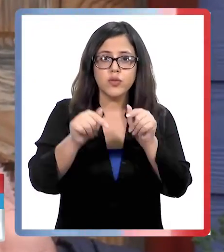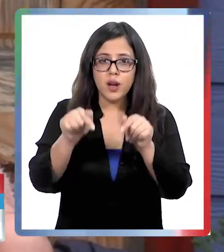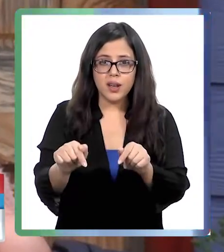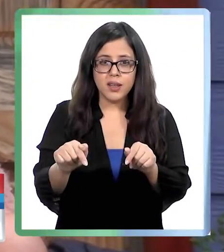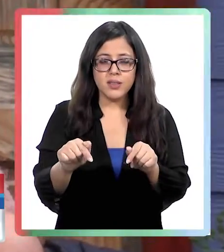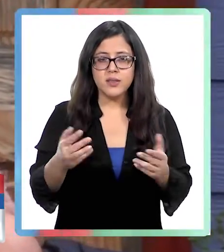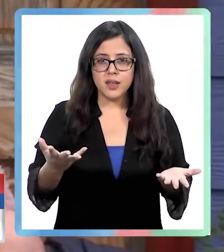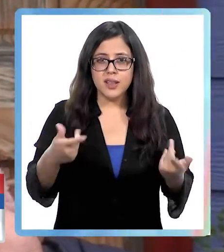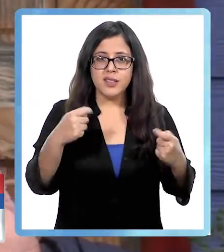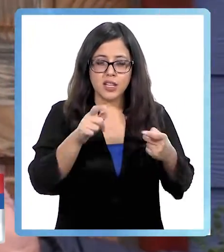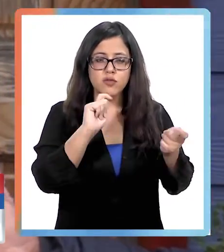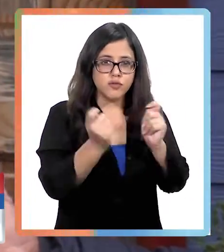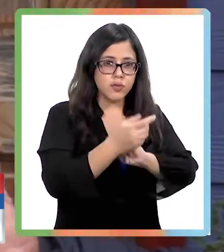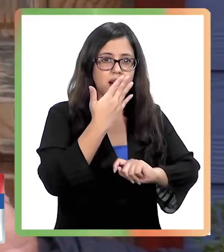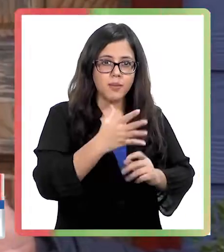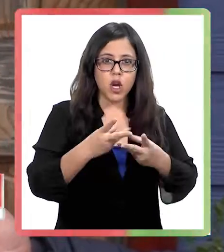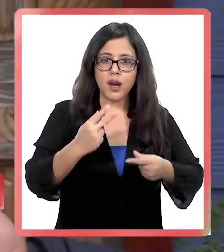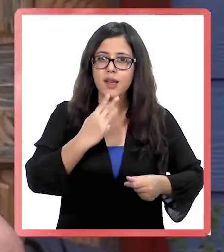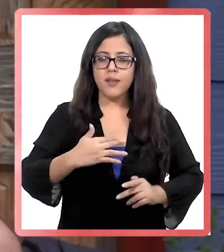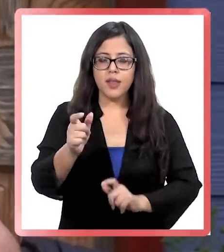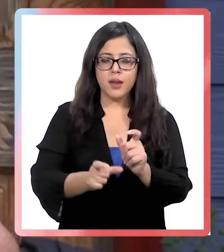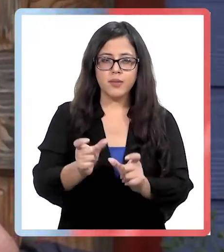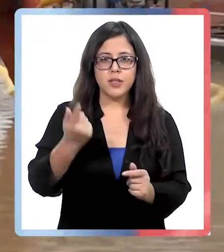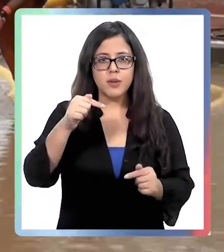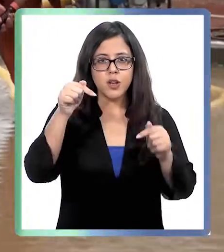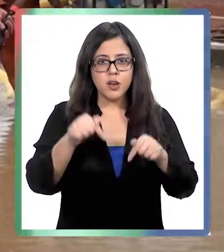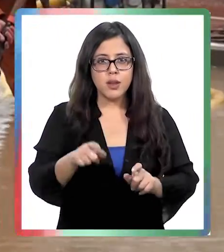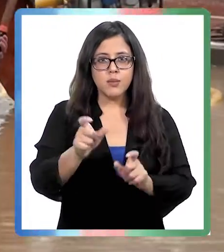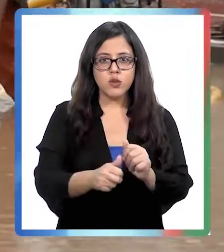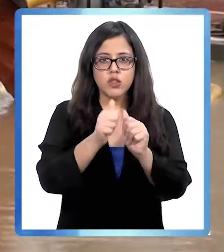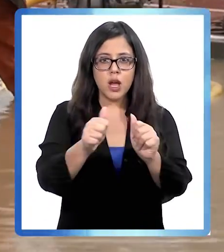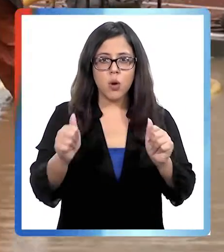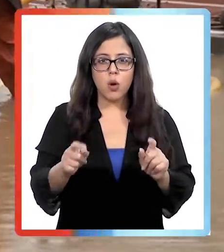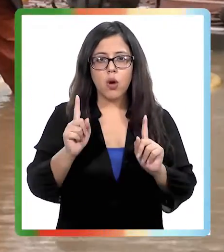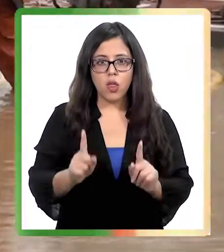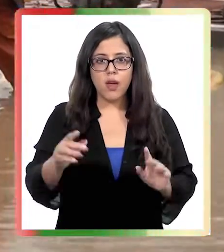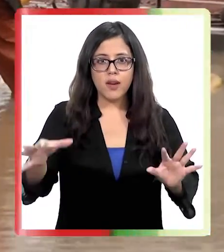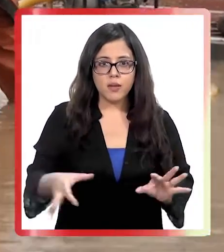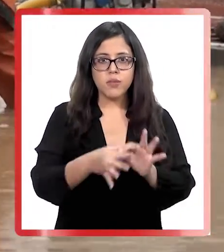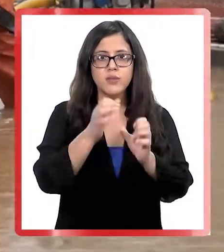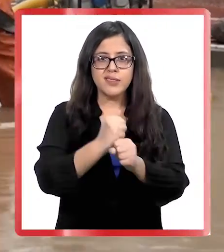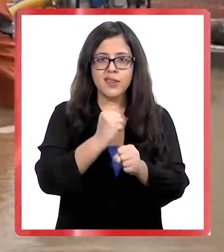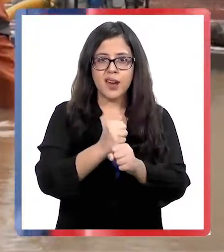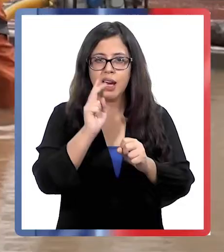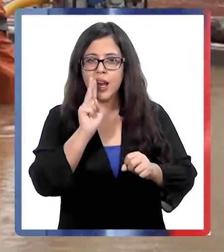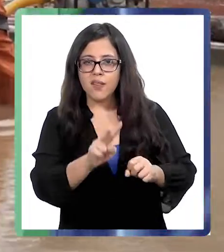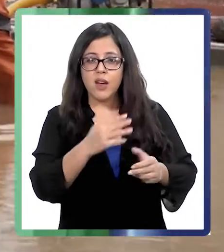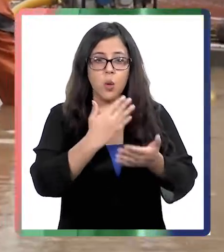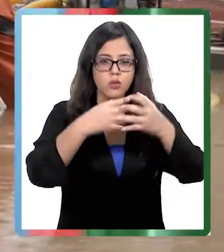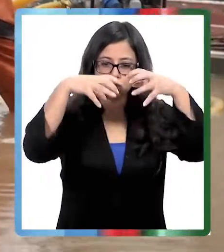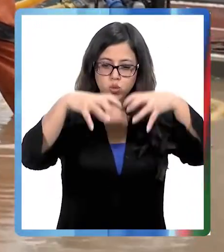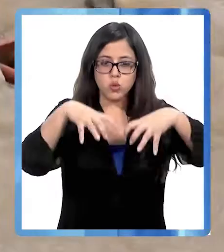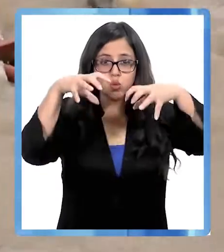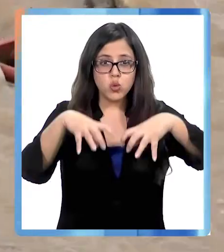tratando de mejorar calidad de vida para los vecinos. Hoy día las autoridades tienen que trabajar en el tema de ver cómo cada vez que hay